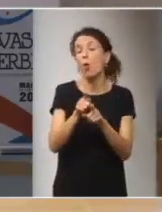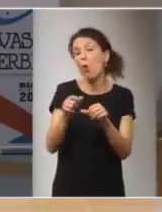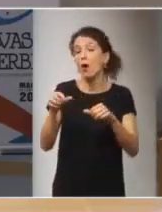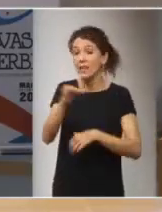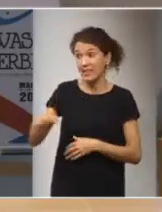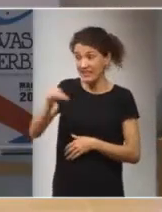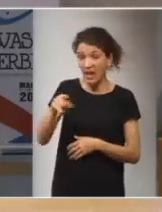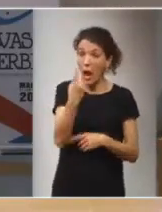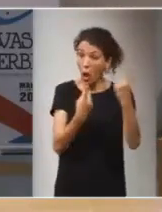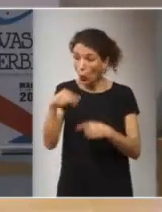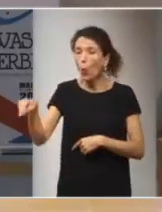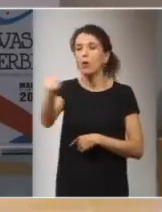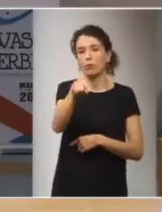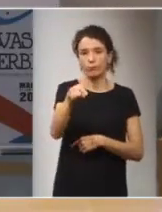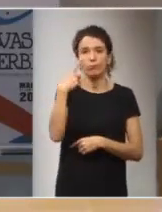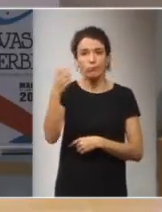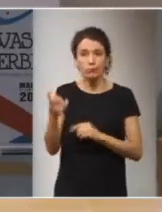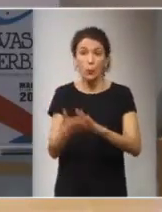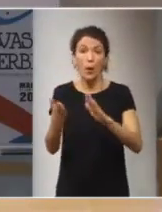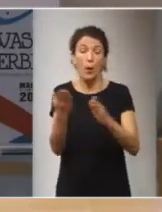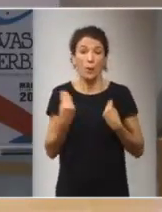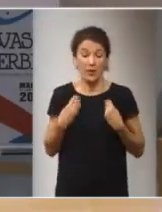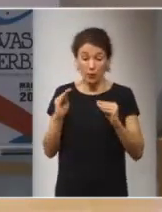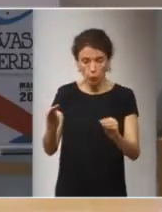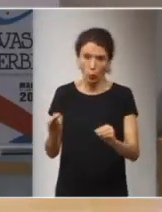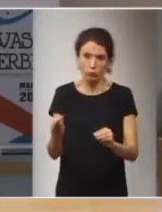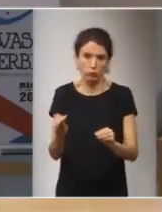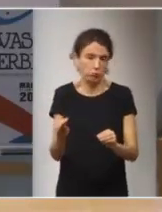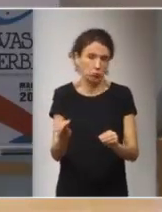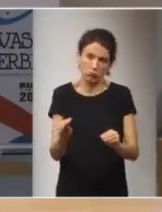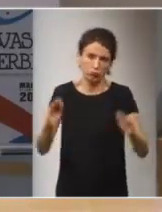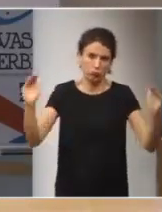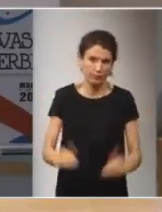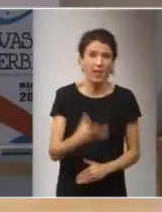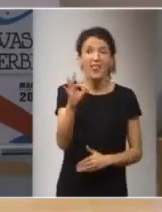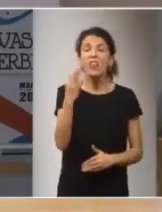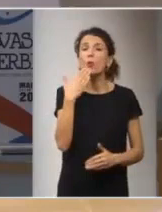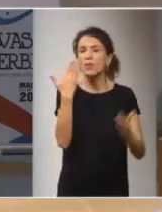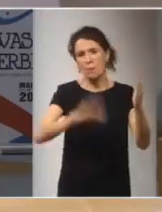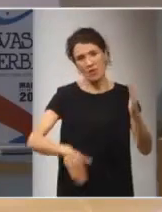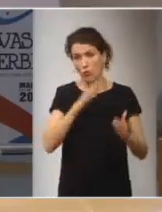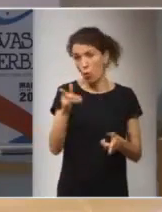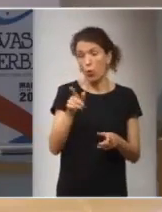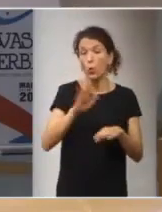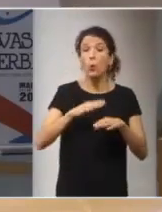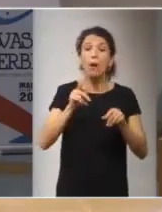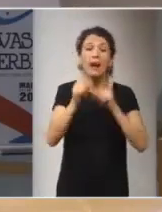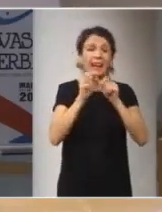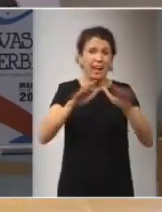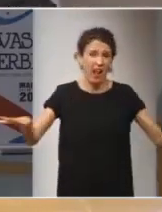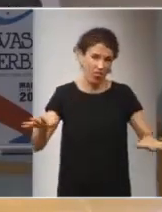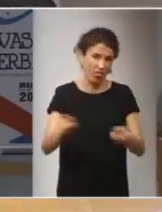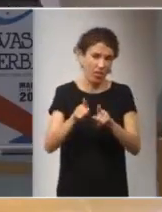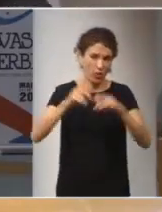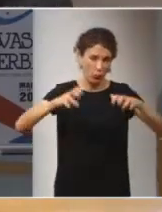y esos son lugares en donde la expectativa de esperanza de vida ahora ha disminuido a menos de 50 años y bueno tras de todo